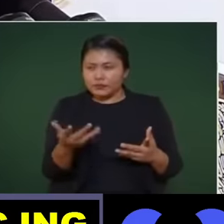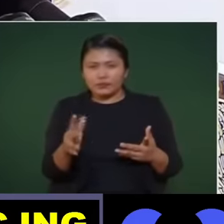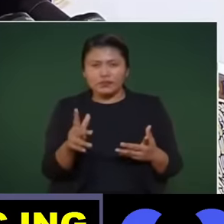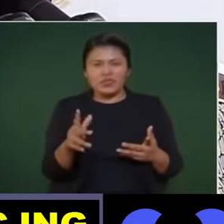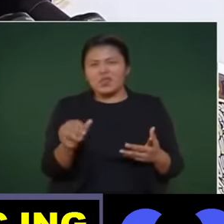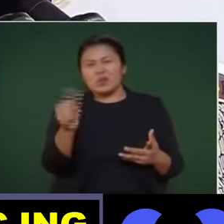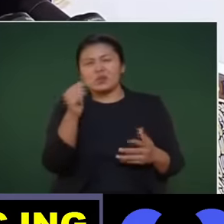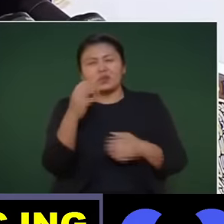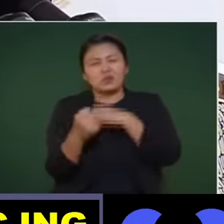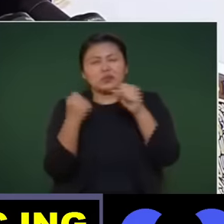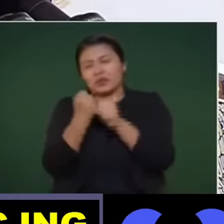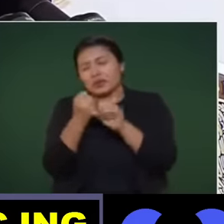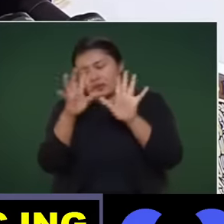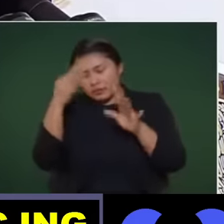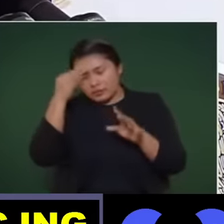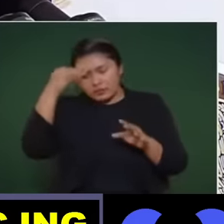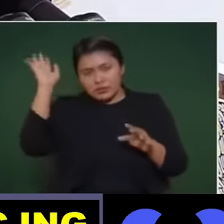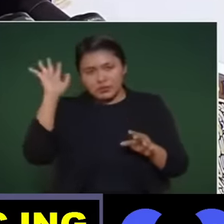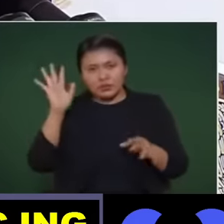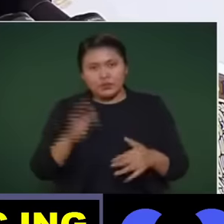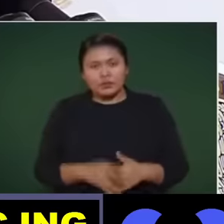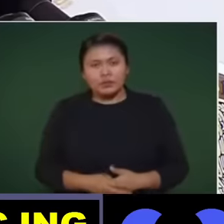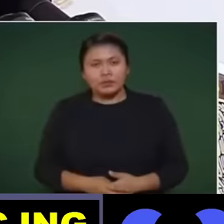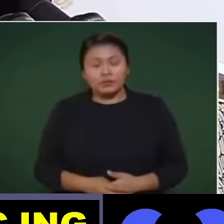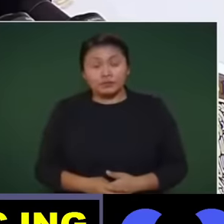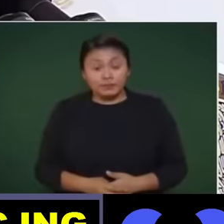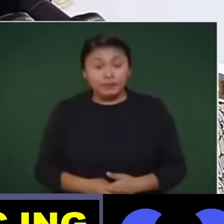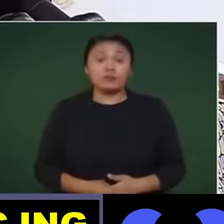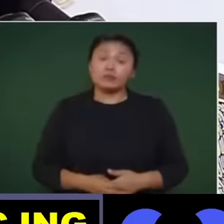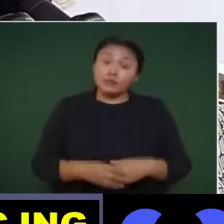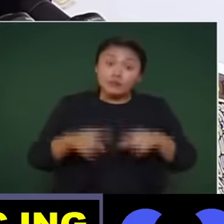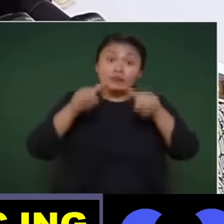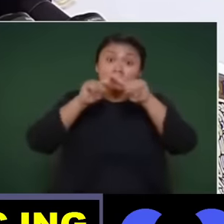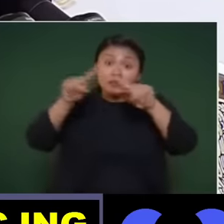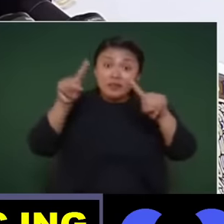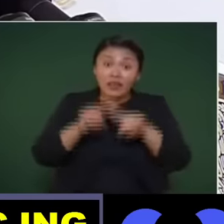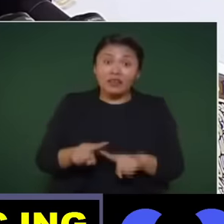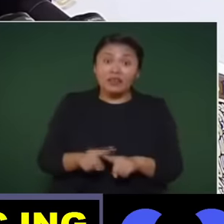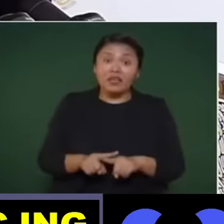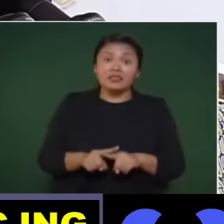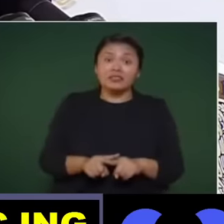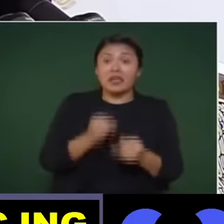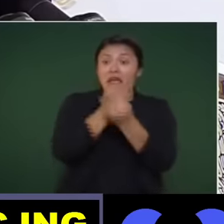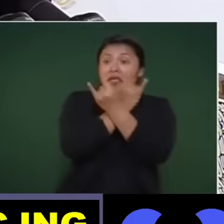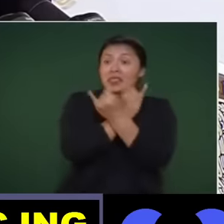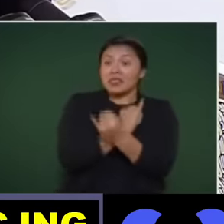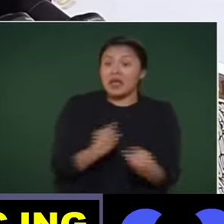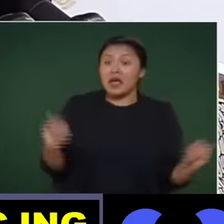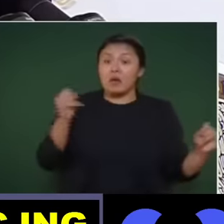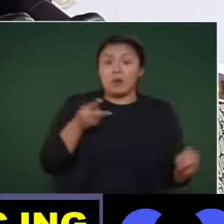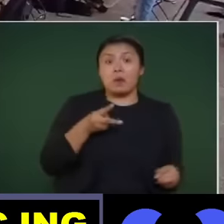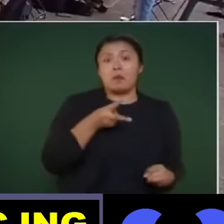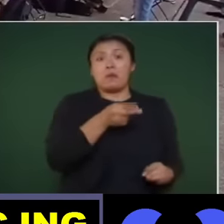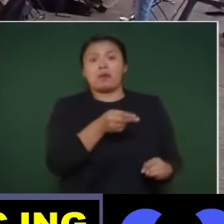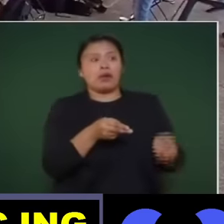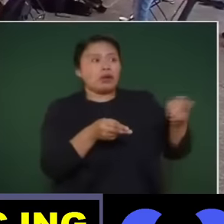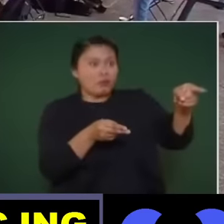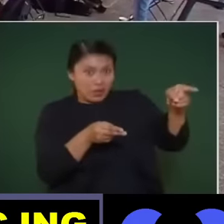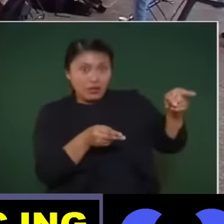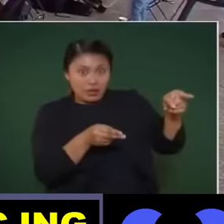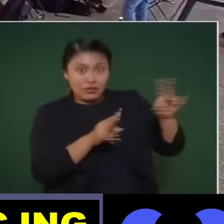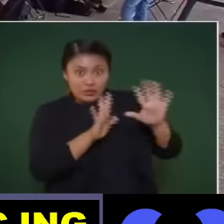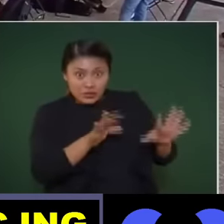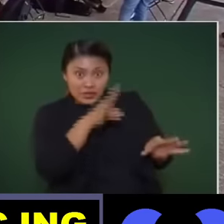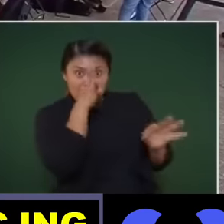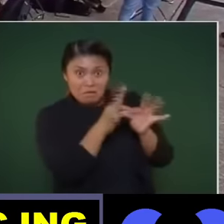año, pues tuvo diversas inauguraciones sin haber estado